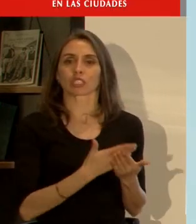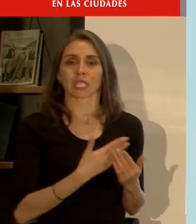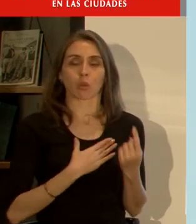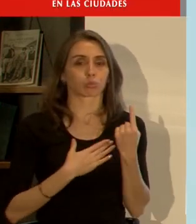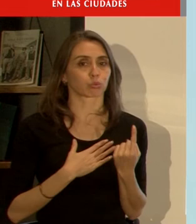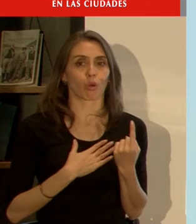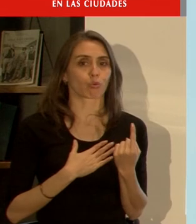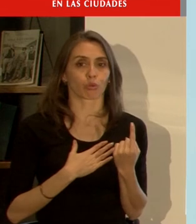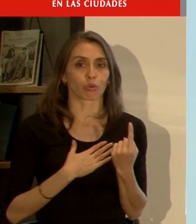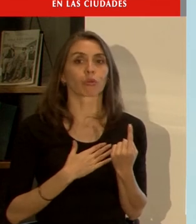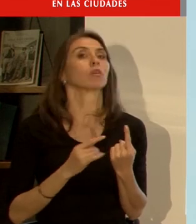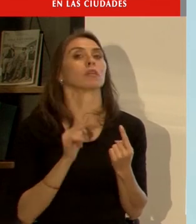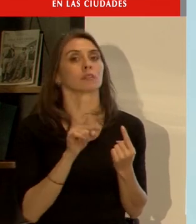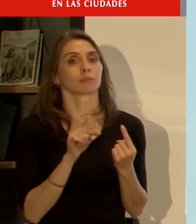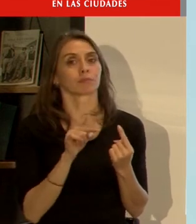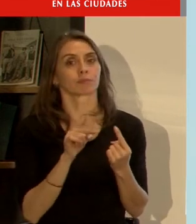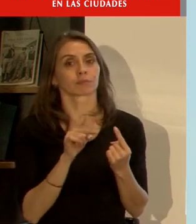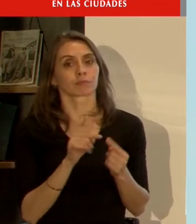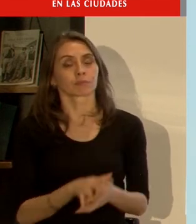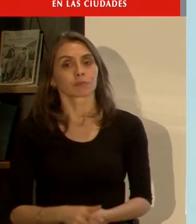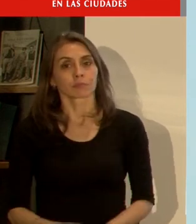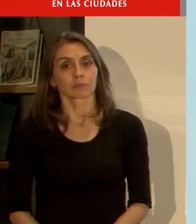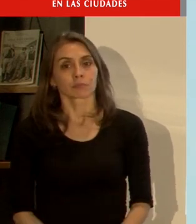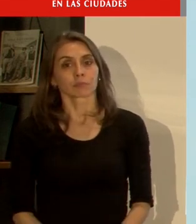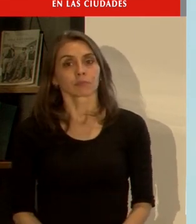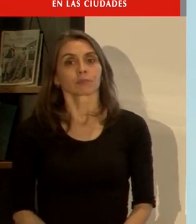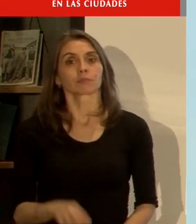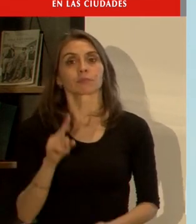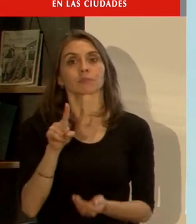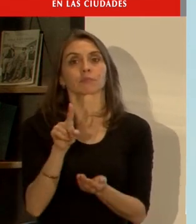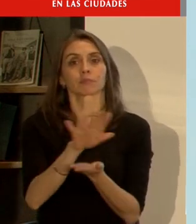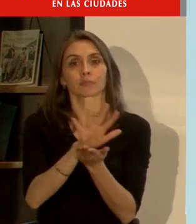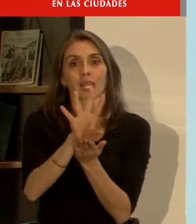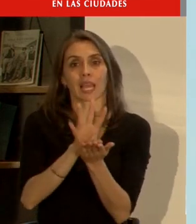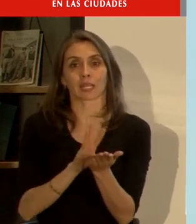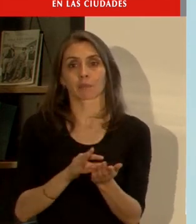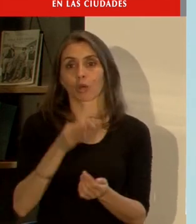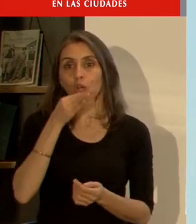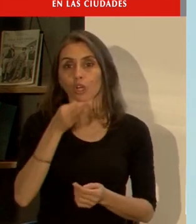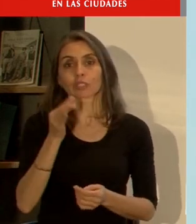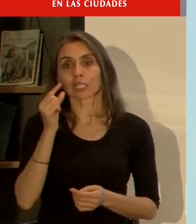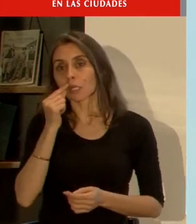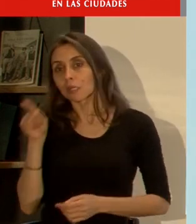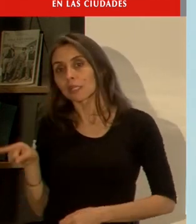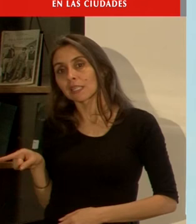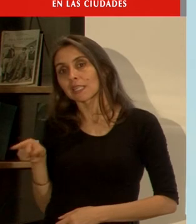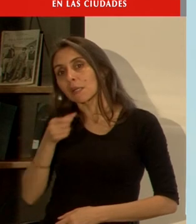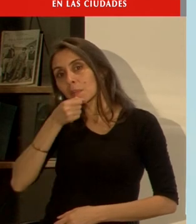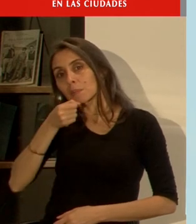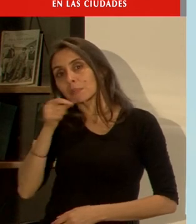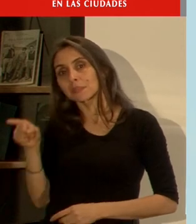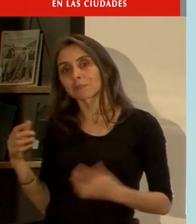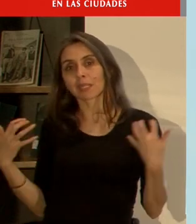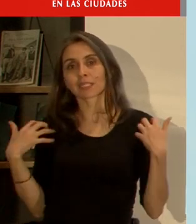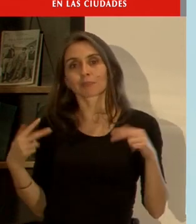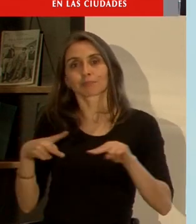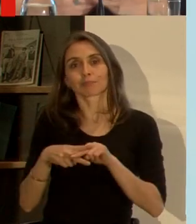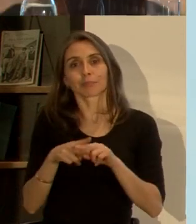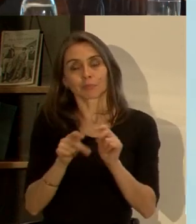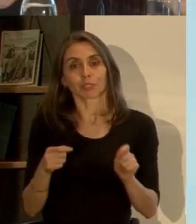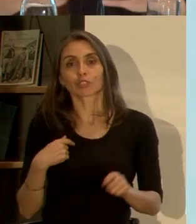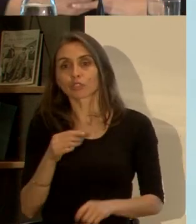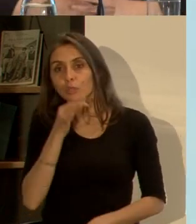generalmente ahí es algo que les voy a poner un solo ejemplo que se lo comentaba a José Miguel en estos intermedios al comienzo